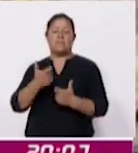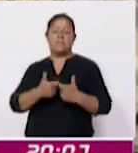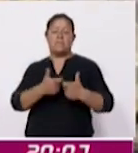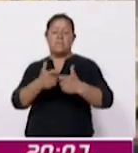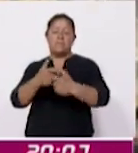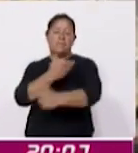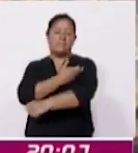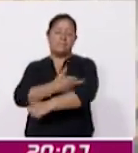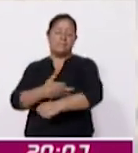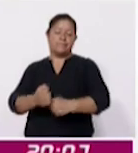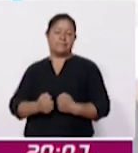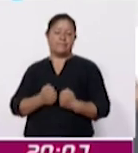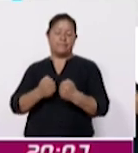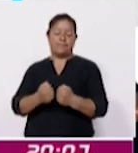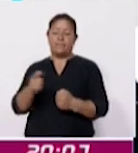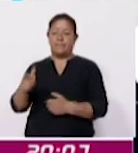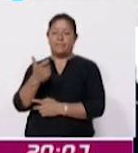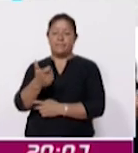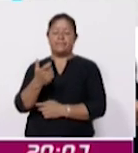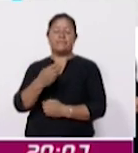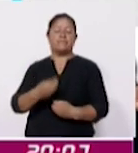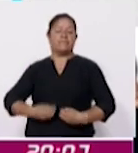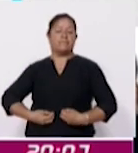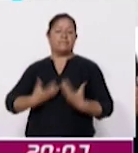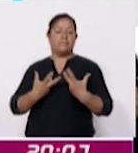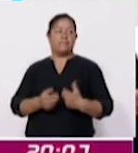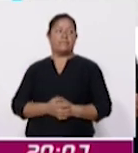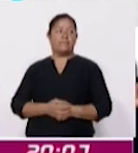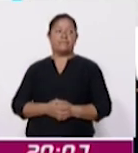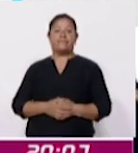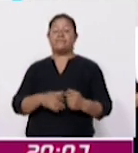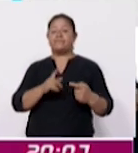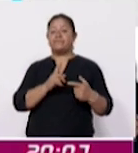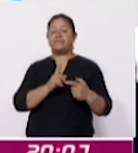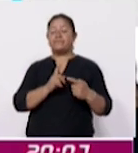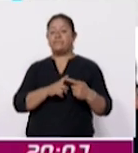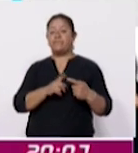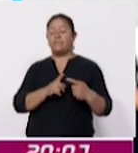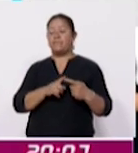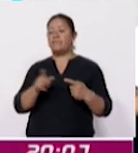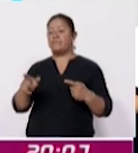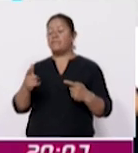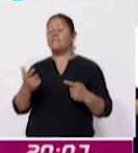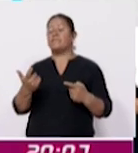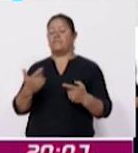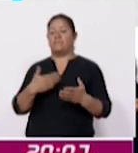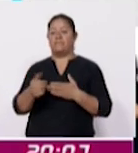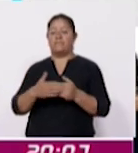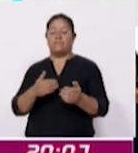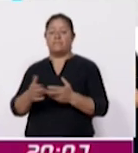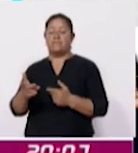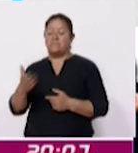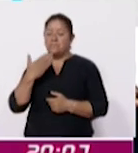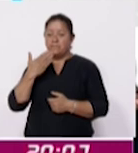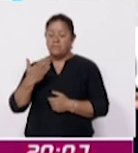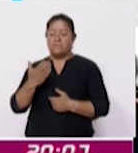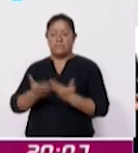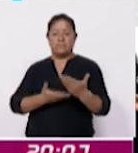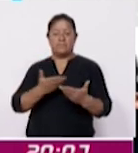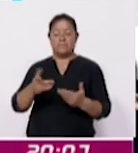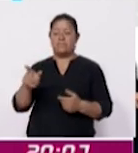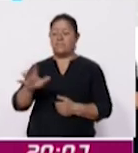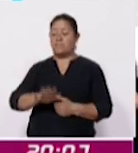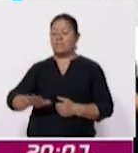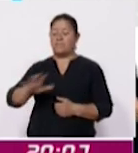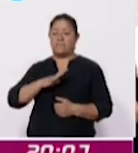impacto en el costo de vida. Primero, como decía, la actualización de la canasta de bienes y servicios, de manera que los productos de la